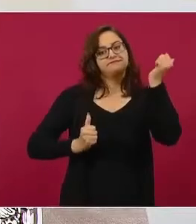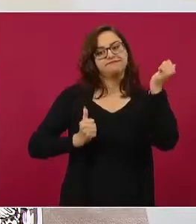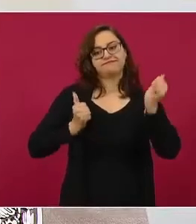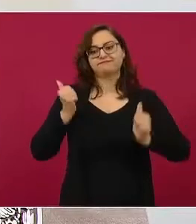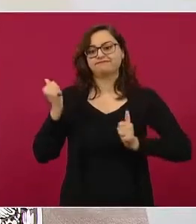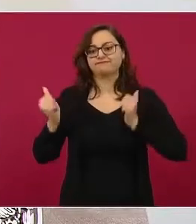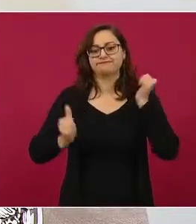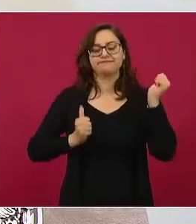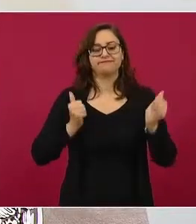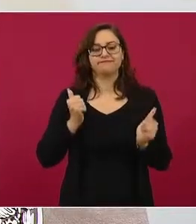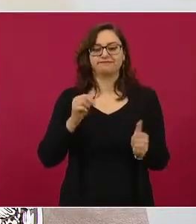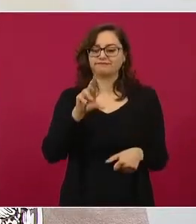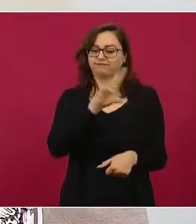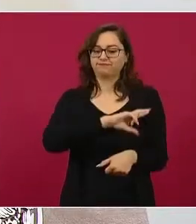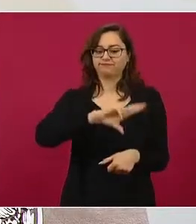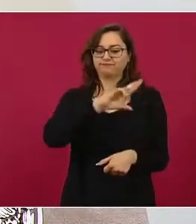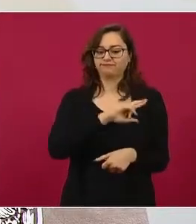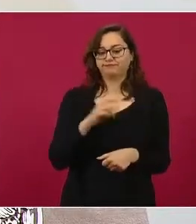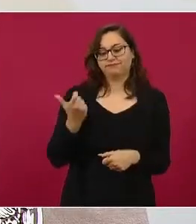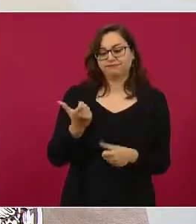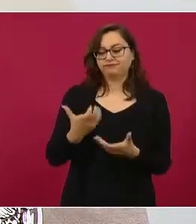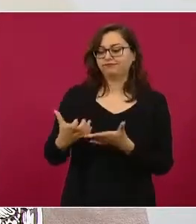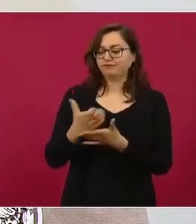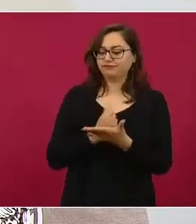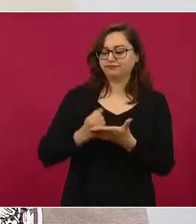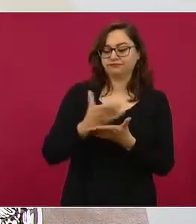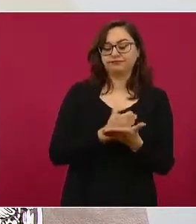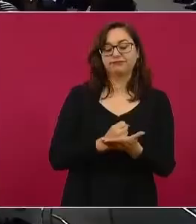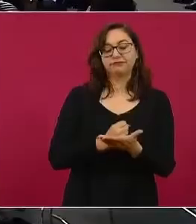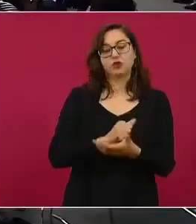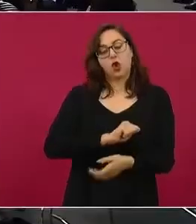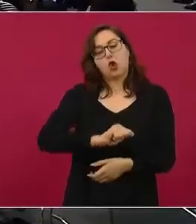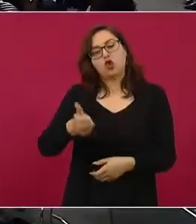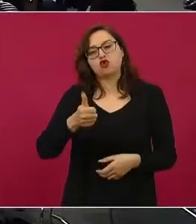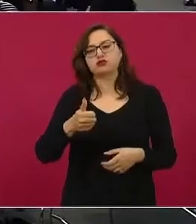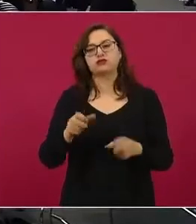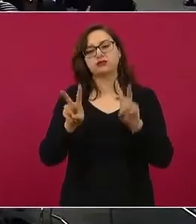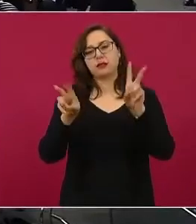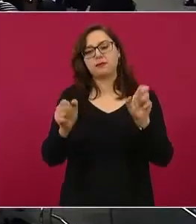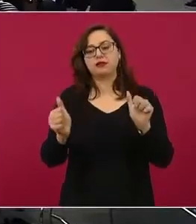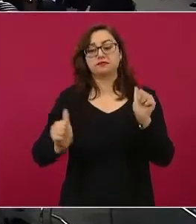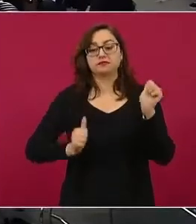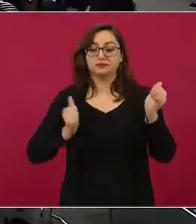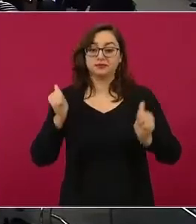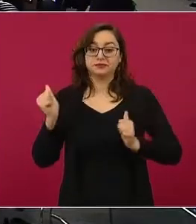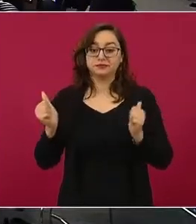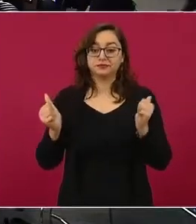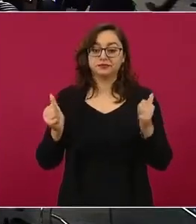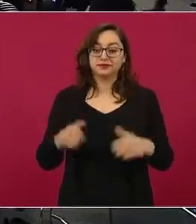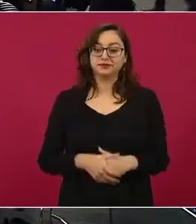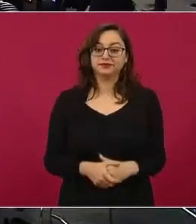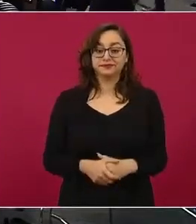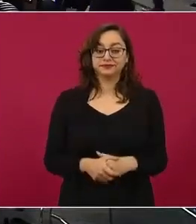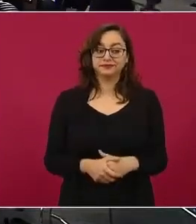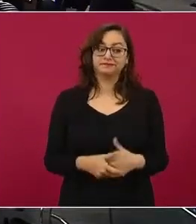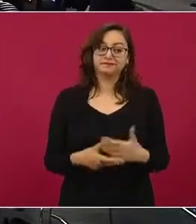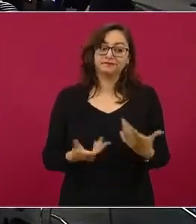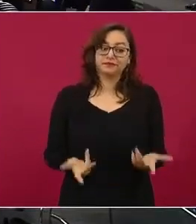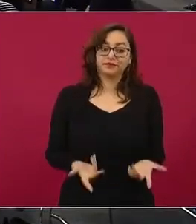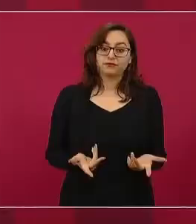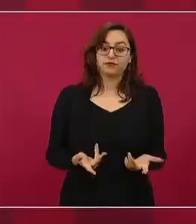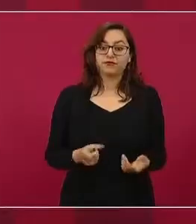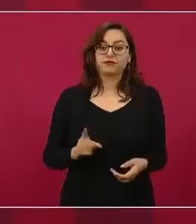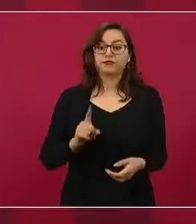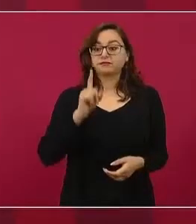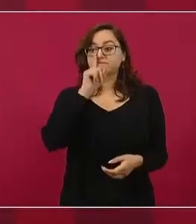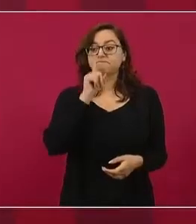y otro tipo de oportunismos. Definitivamente no es correcto poner en venta un producto que